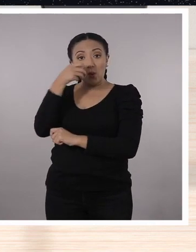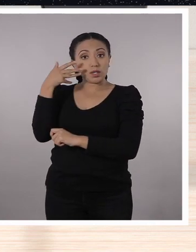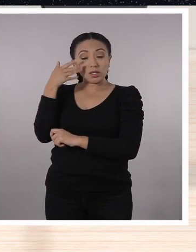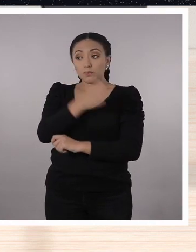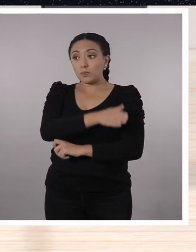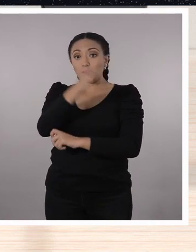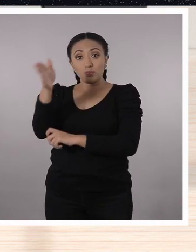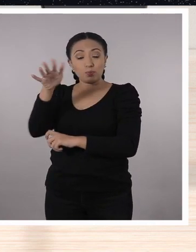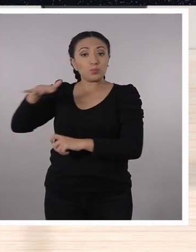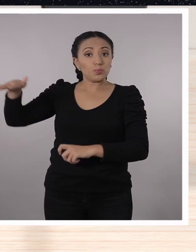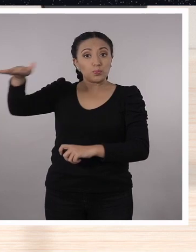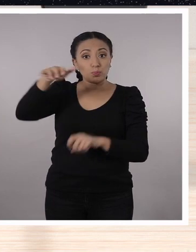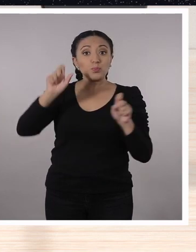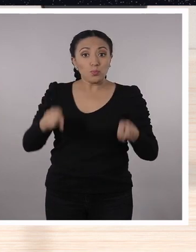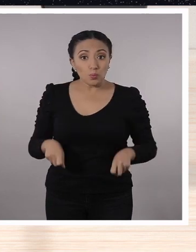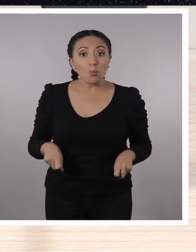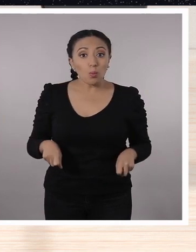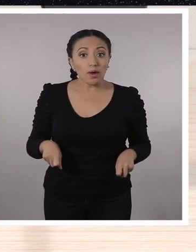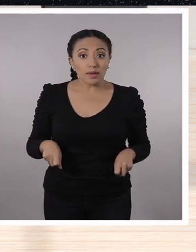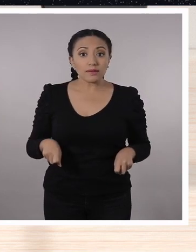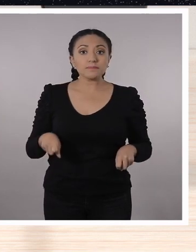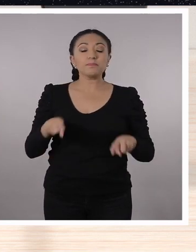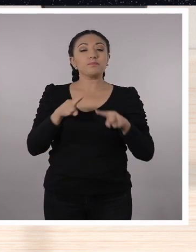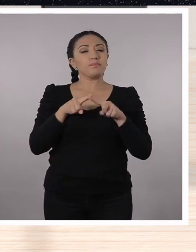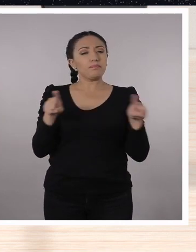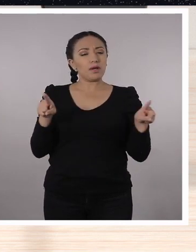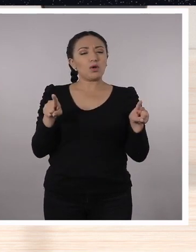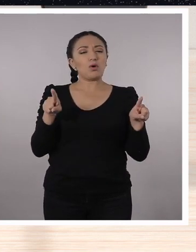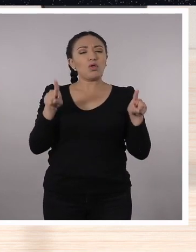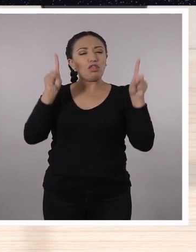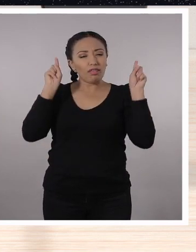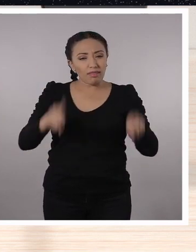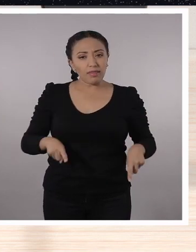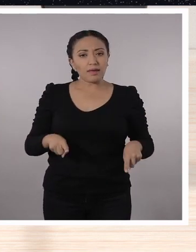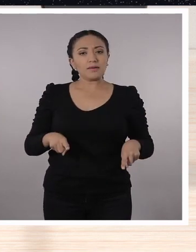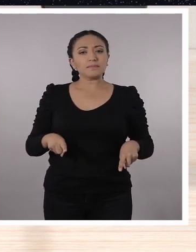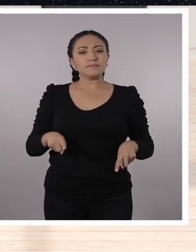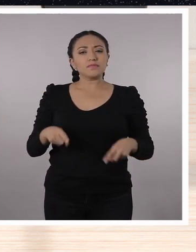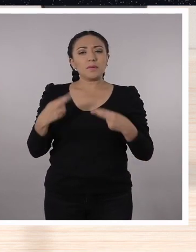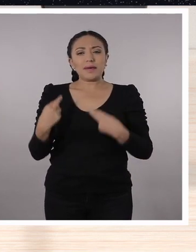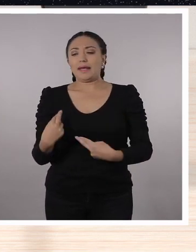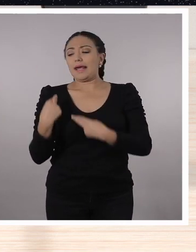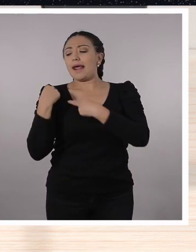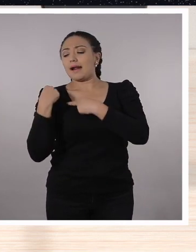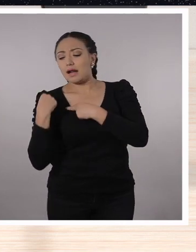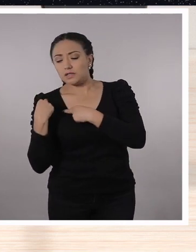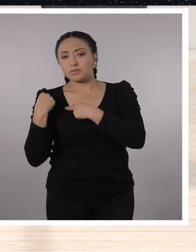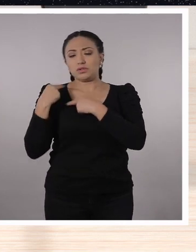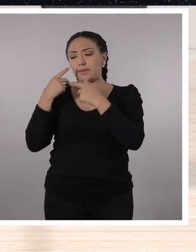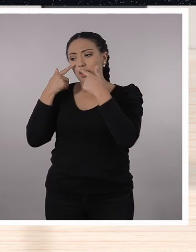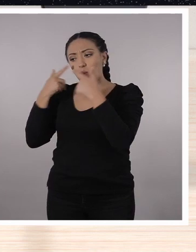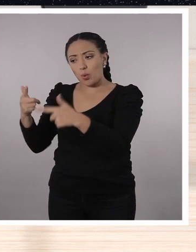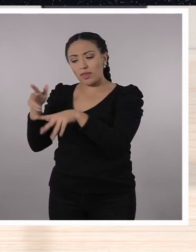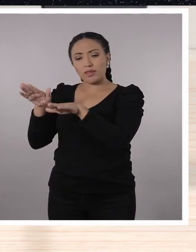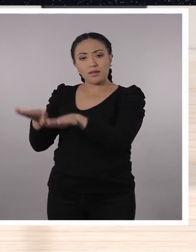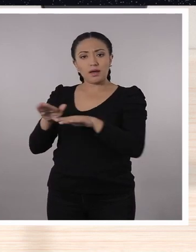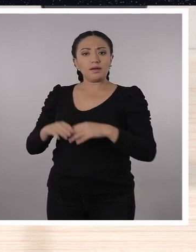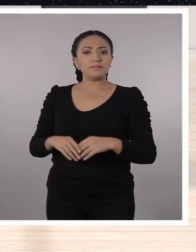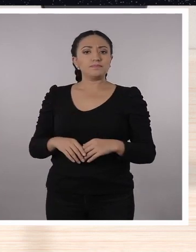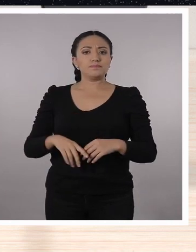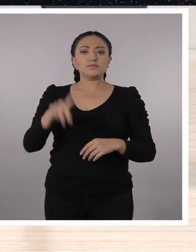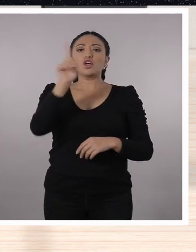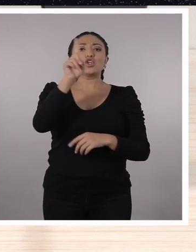hacer en la Amazonía o en cualquier zona protegida tienen que tener una responsabilidad de cómo actuamos con ellas,